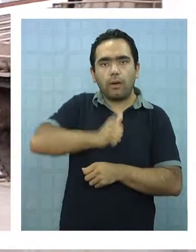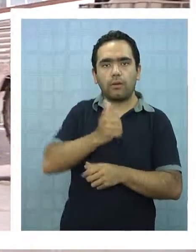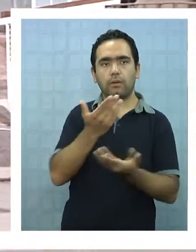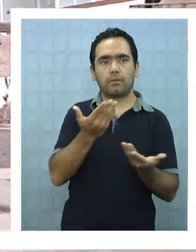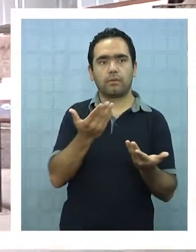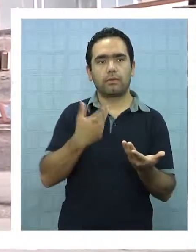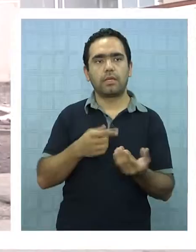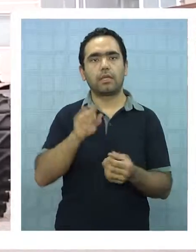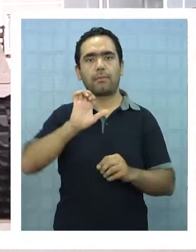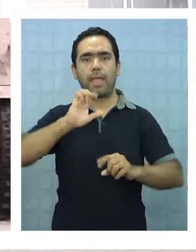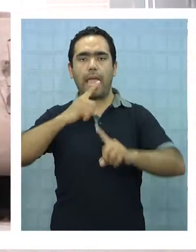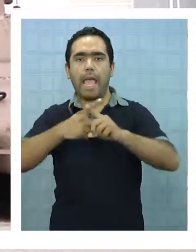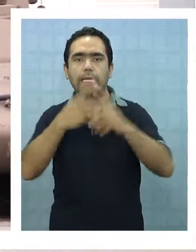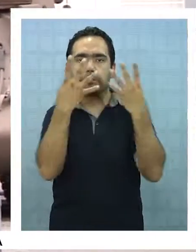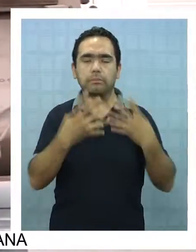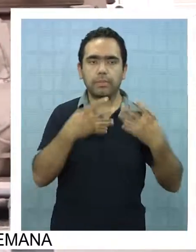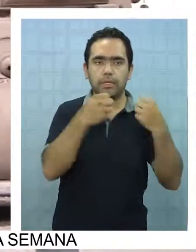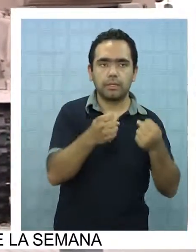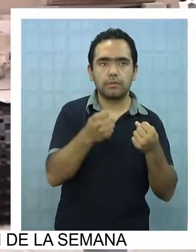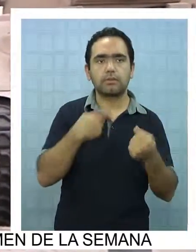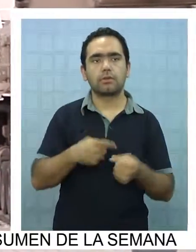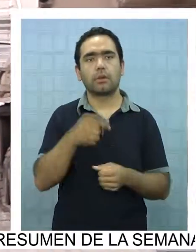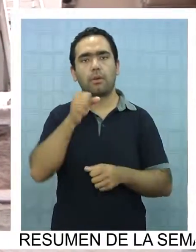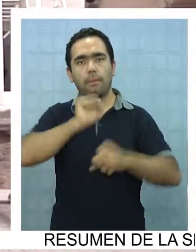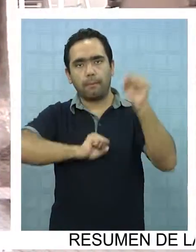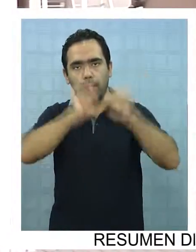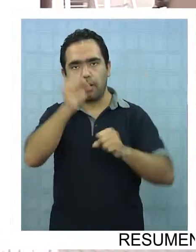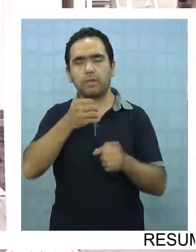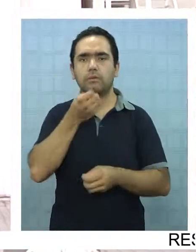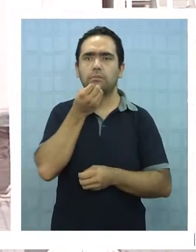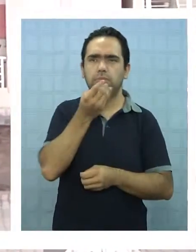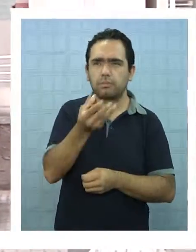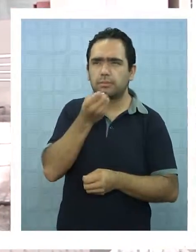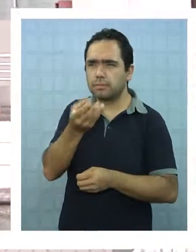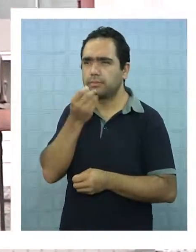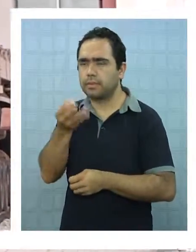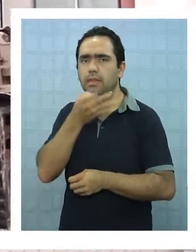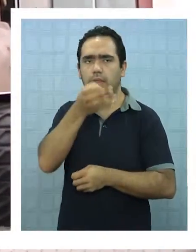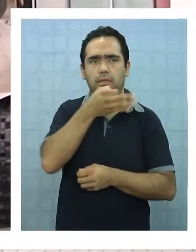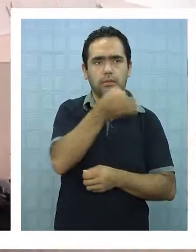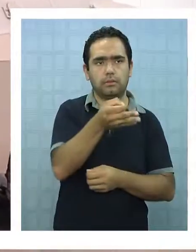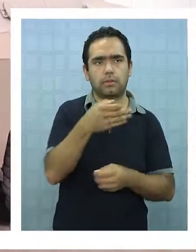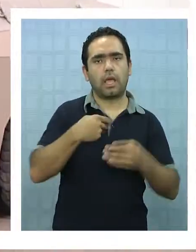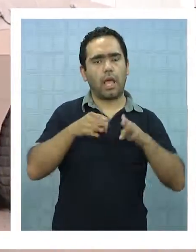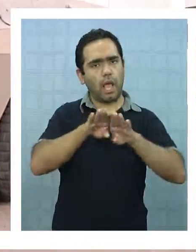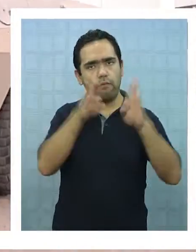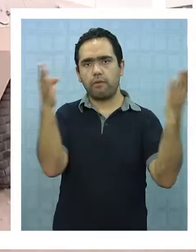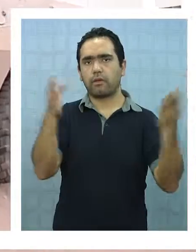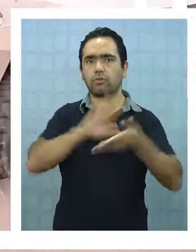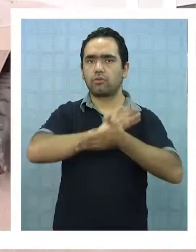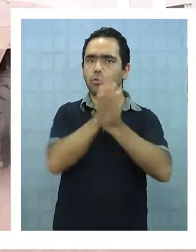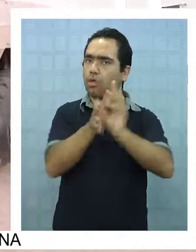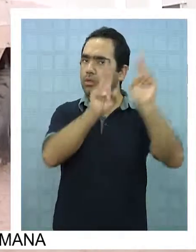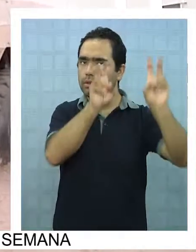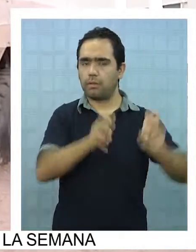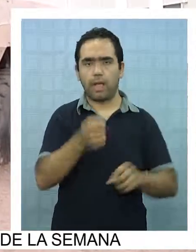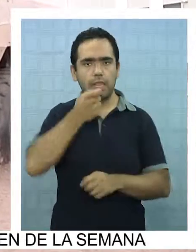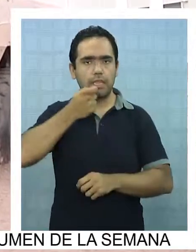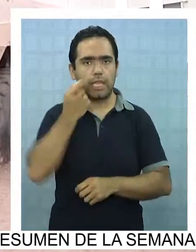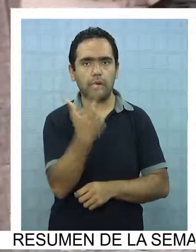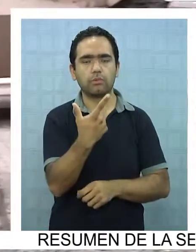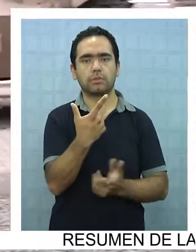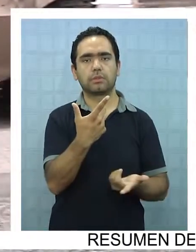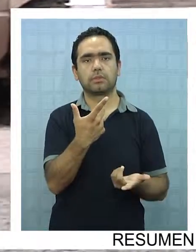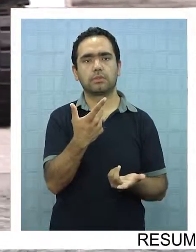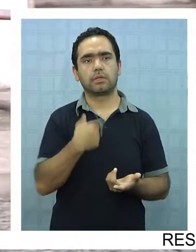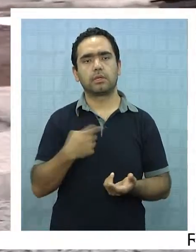los expresos políticos cada vez declarando con más certeza y más abiertamente todos estos temas denunciándolos, ha